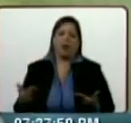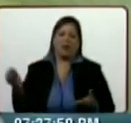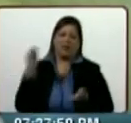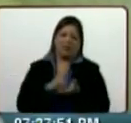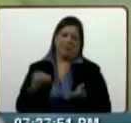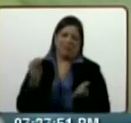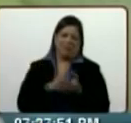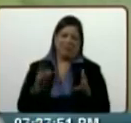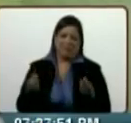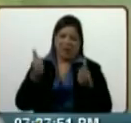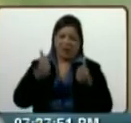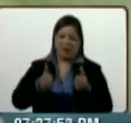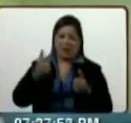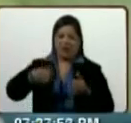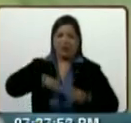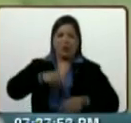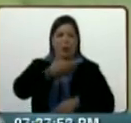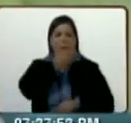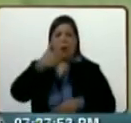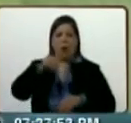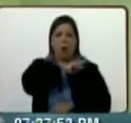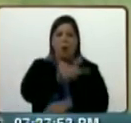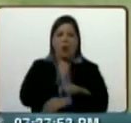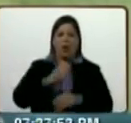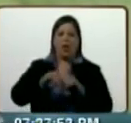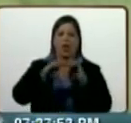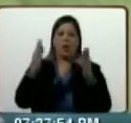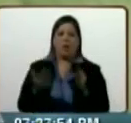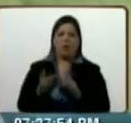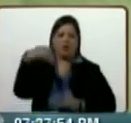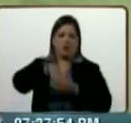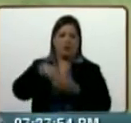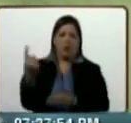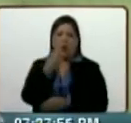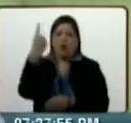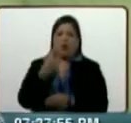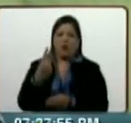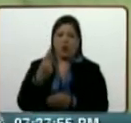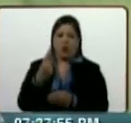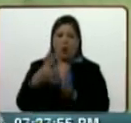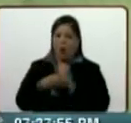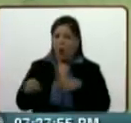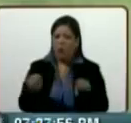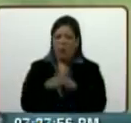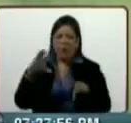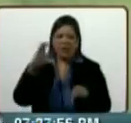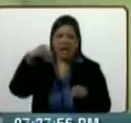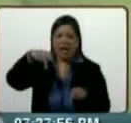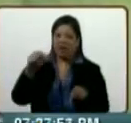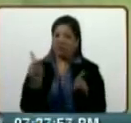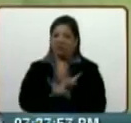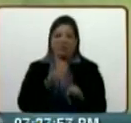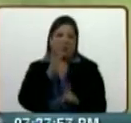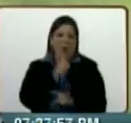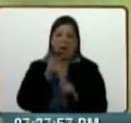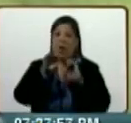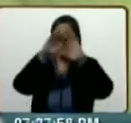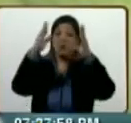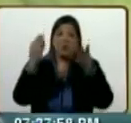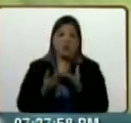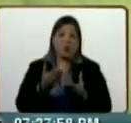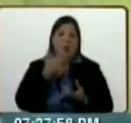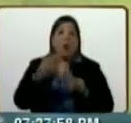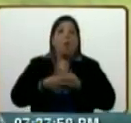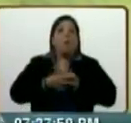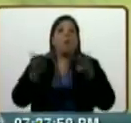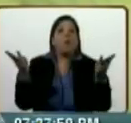sabemos que tenemos el mejor poder electoral en el mundo. Bueno, creo que es el único. Creo que no hay otro poder o sistema electoral que sea considerado poder público